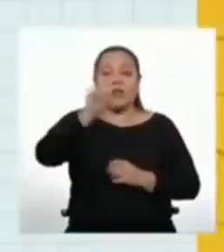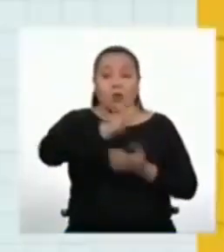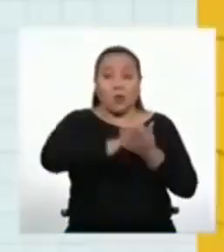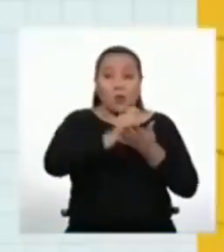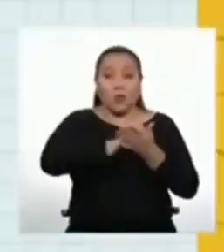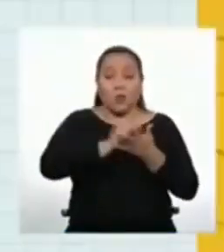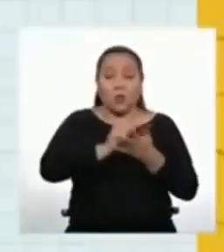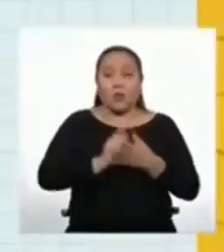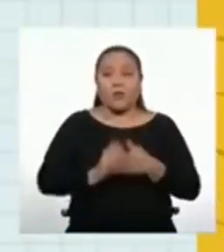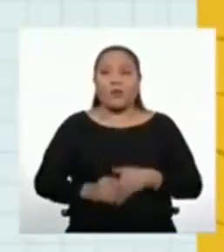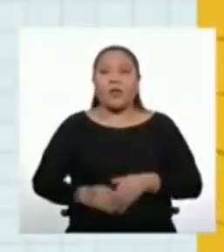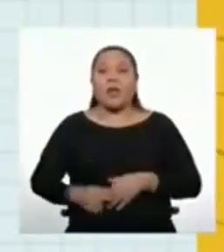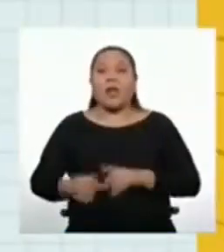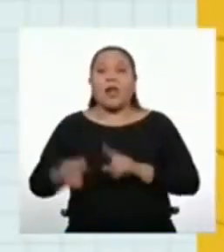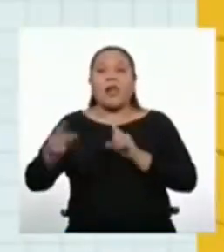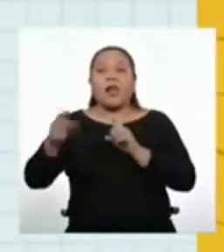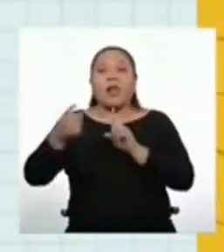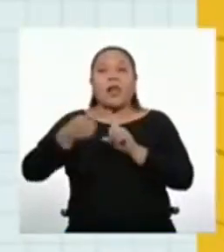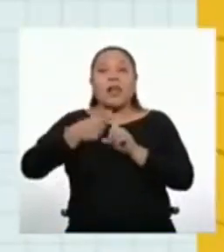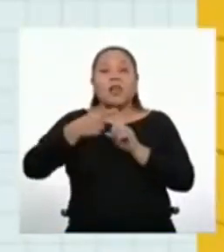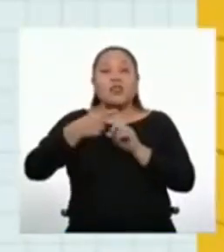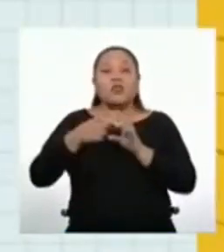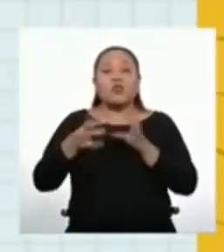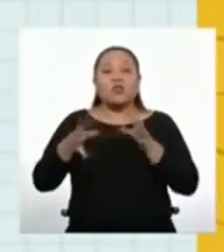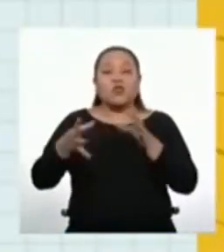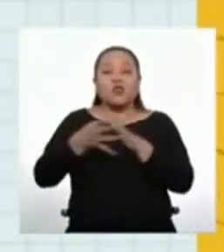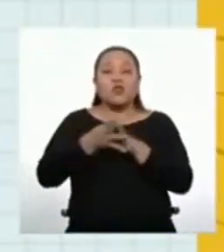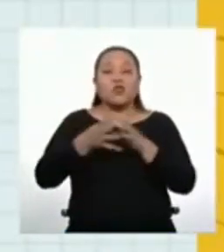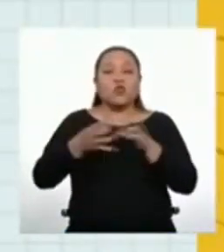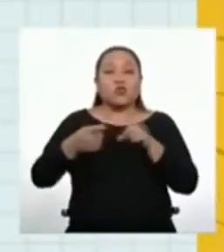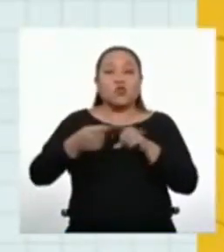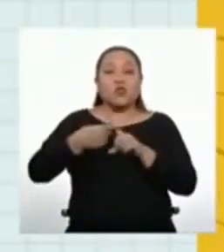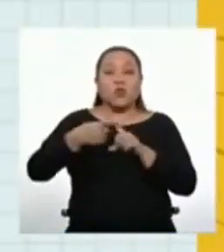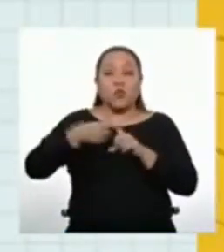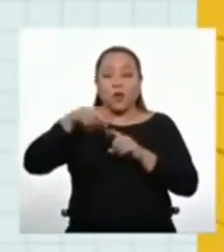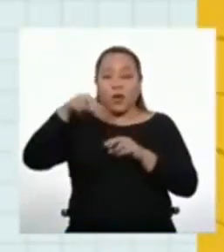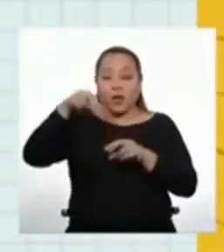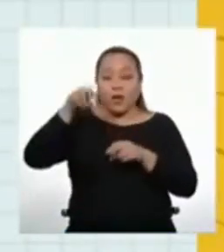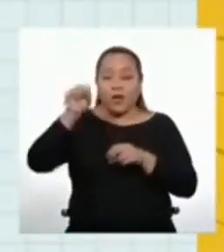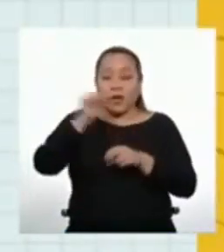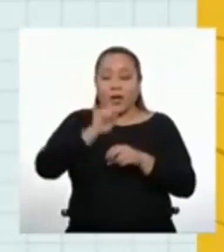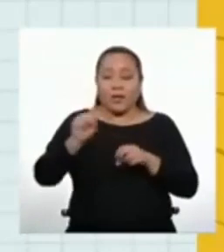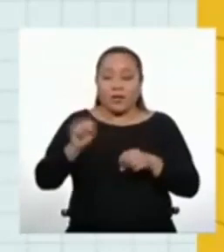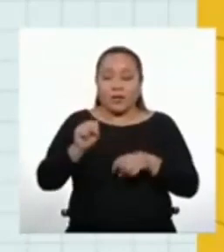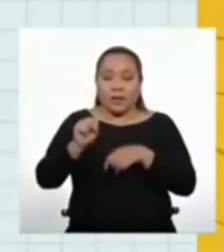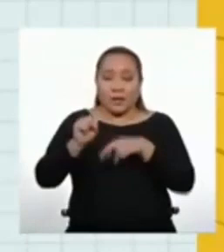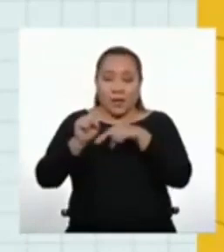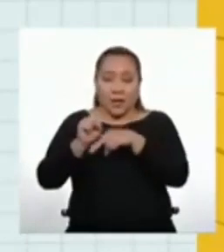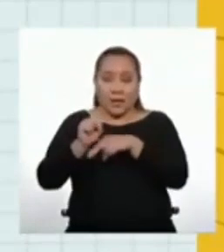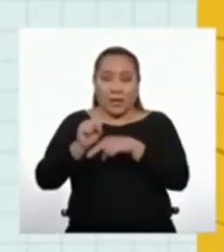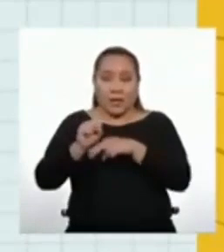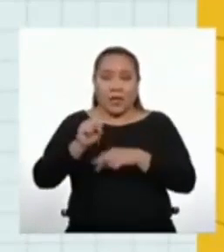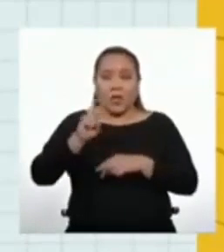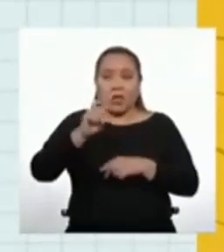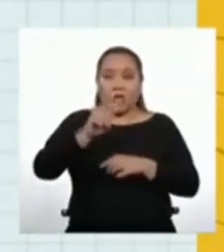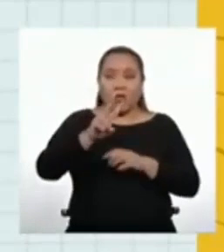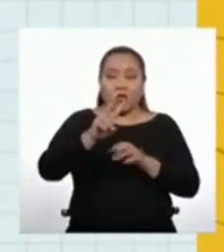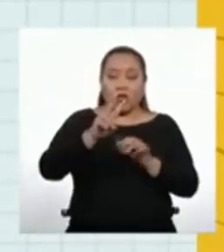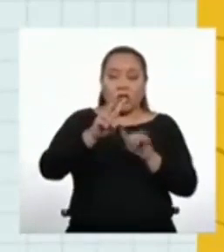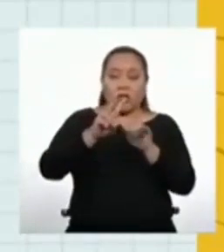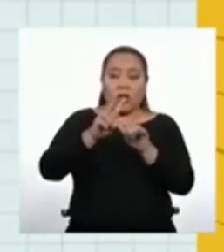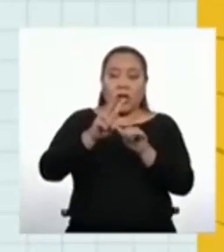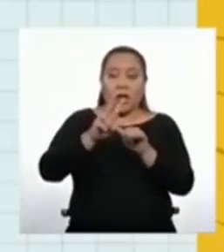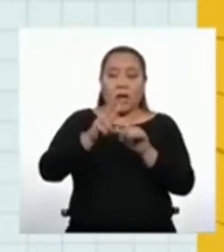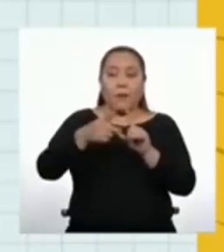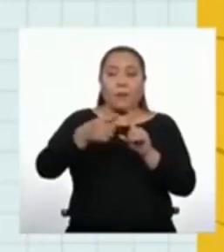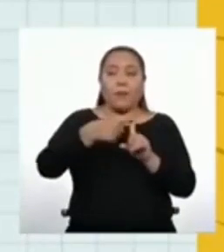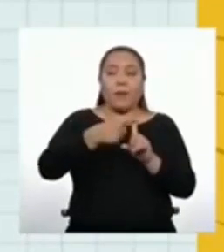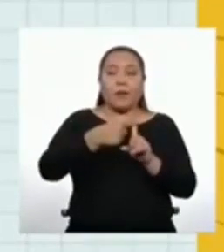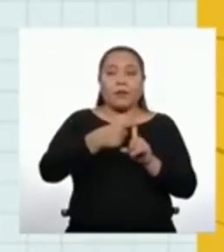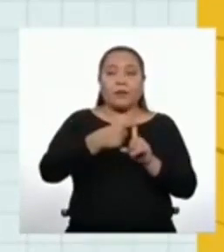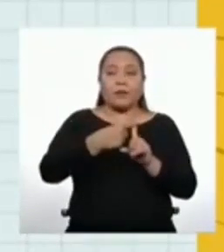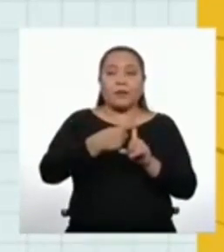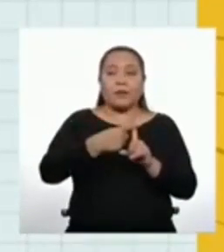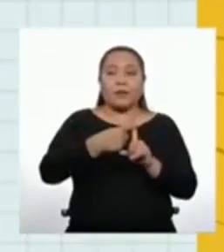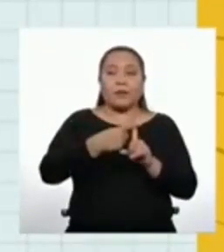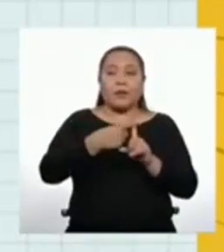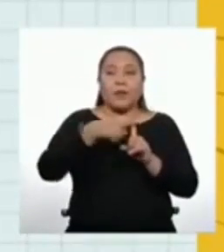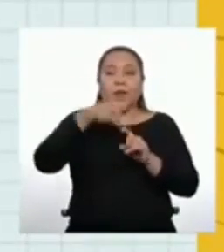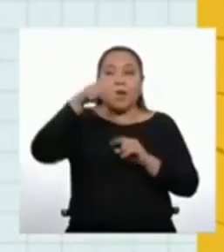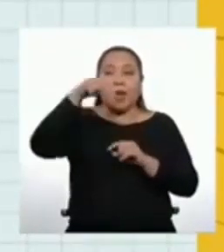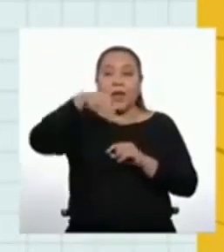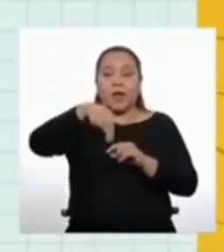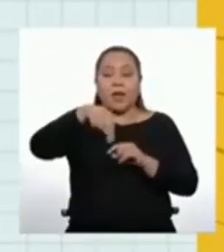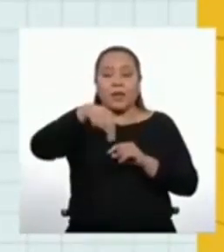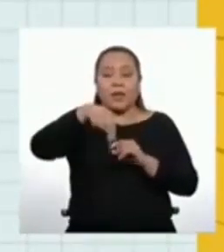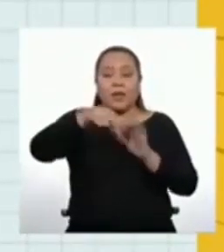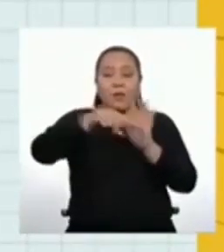La suma de los n primeros términos será dos veces el primer término más el producto de n